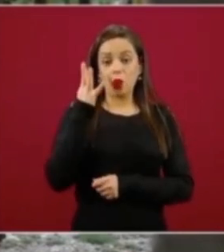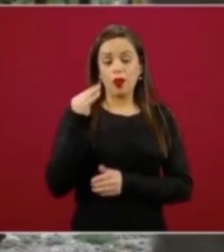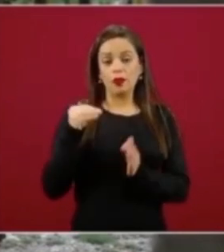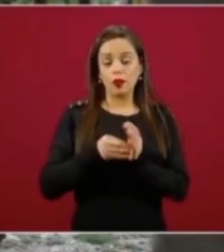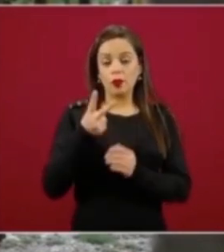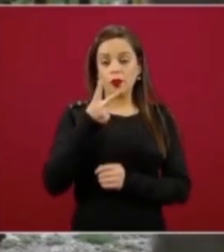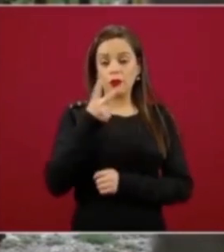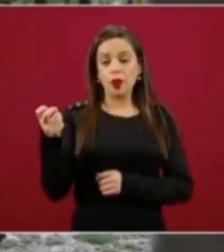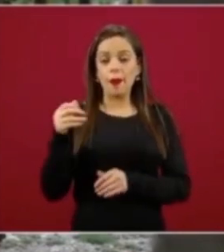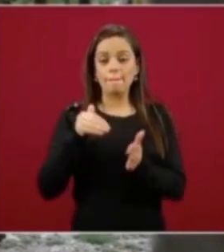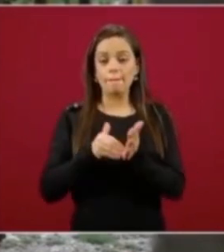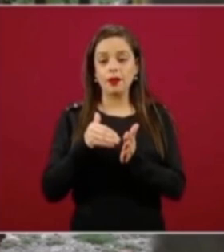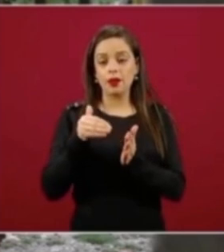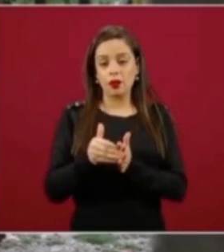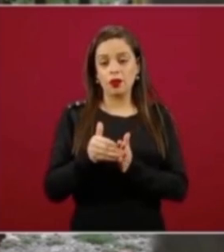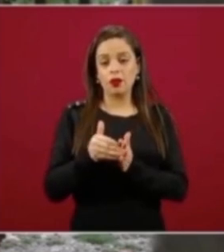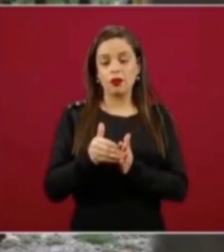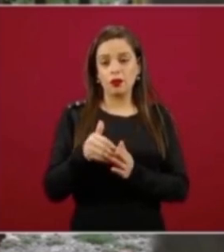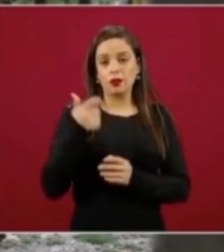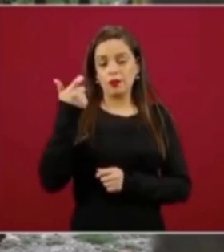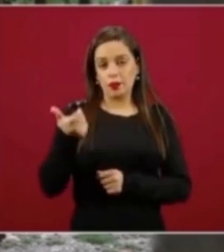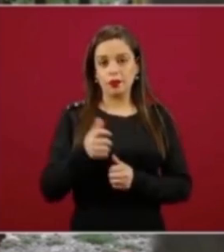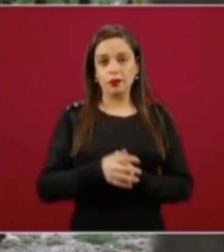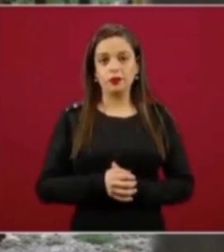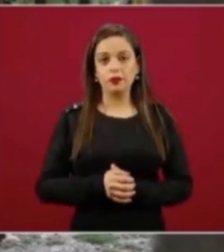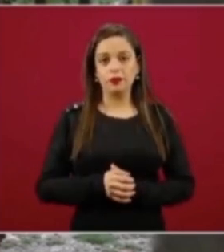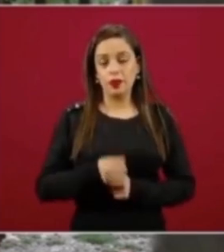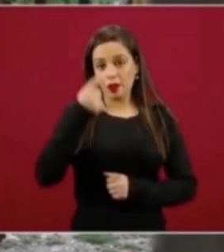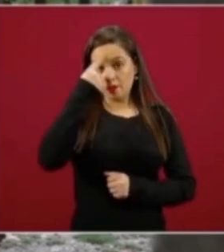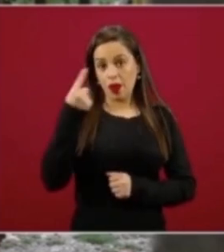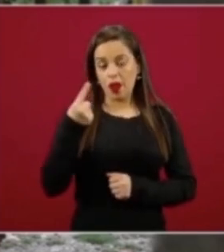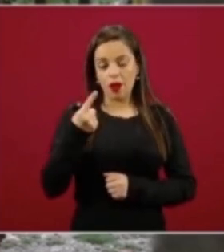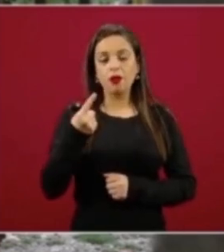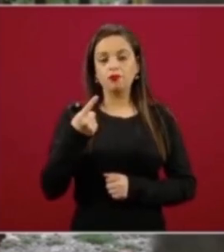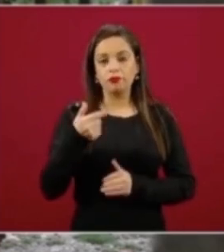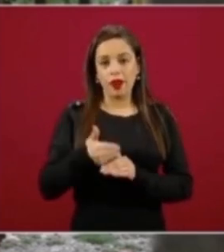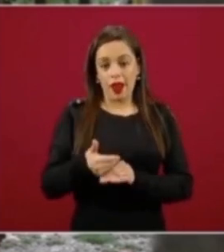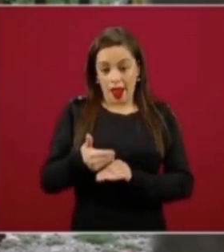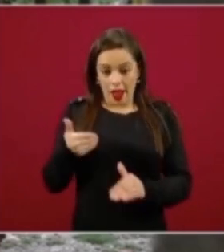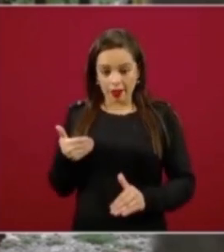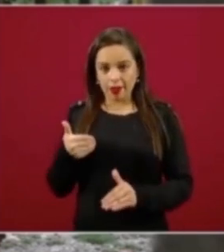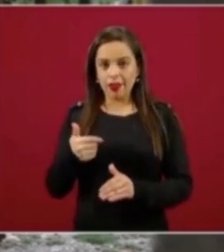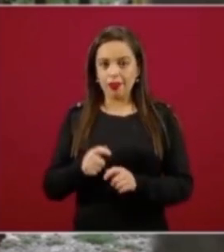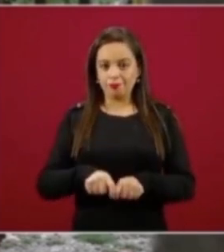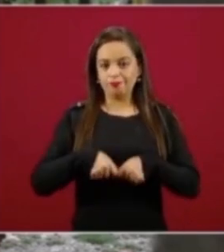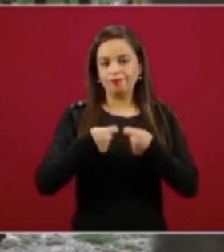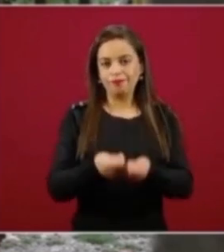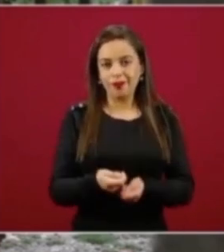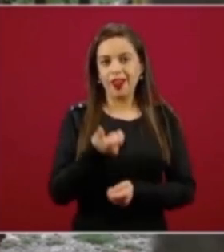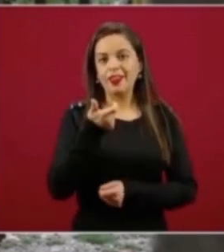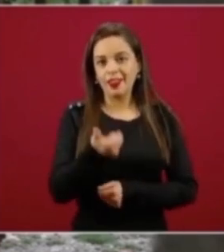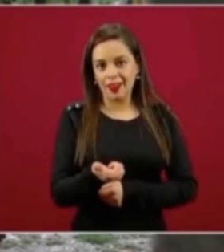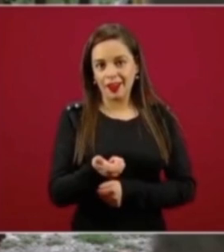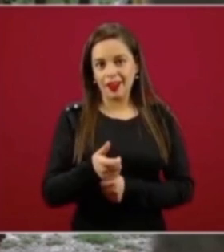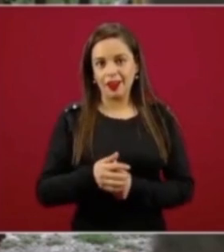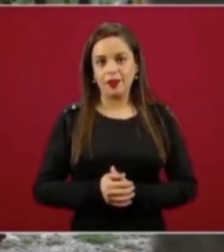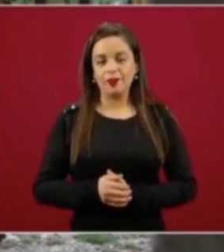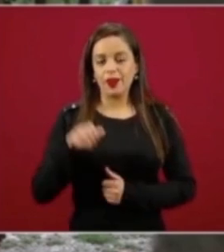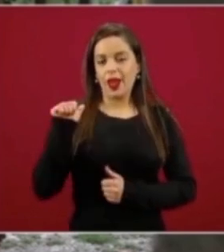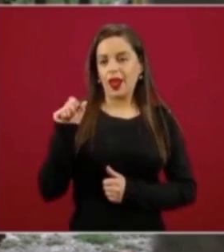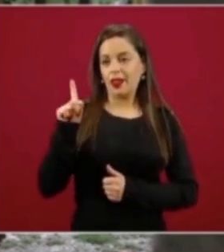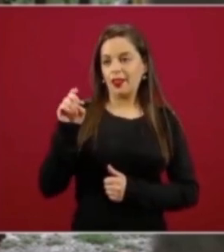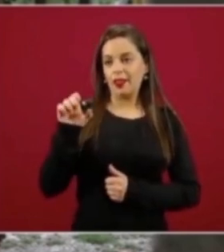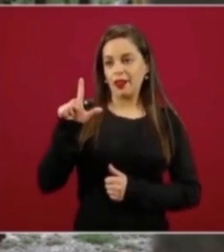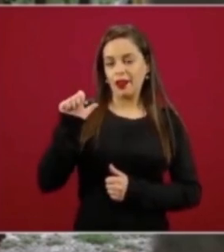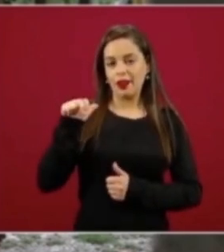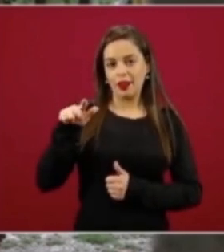de pesos para poder hacer esta entrega anticipada. Decirles que también como estamos llegando a